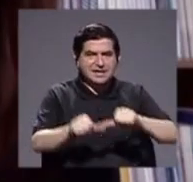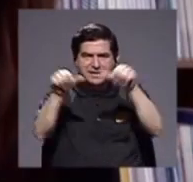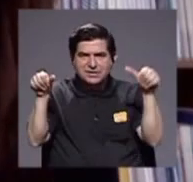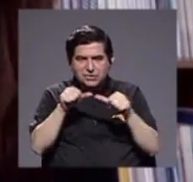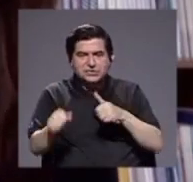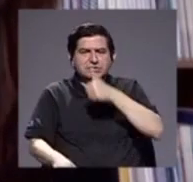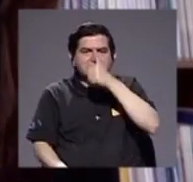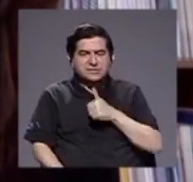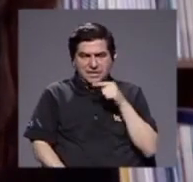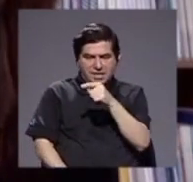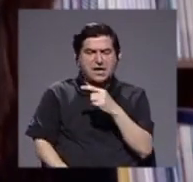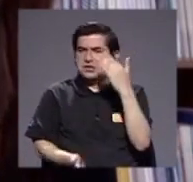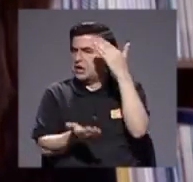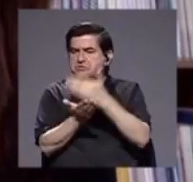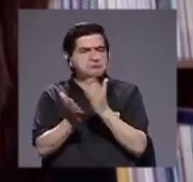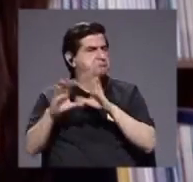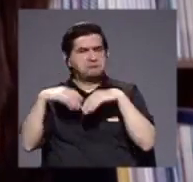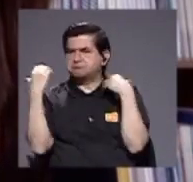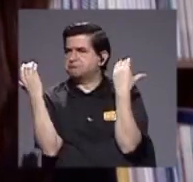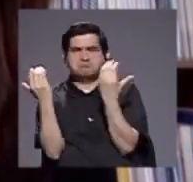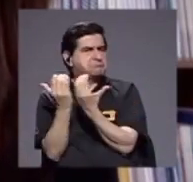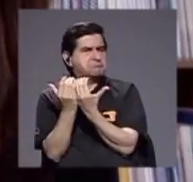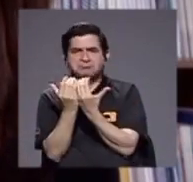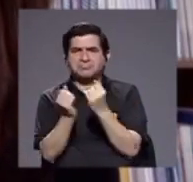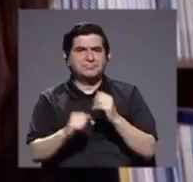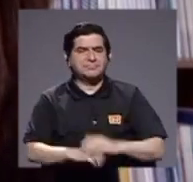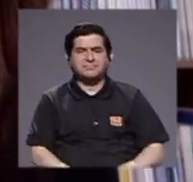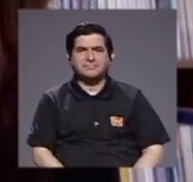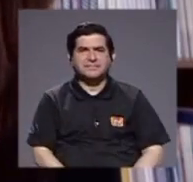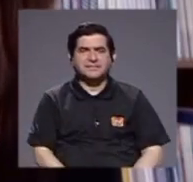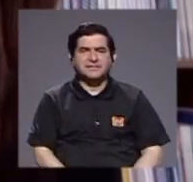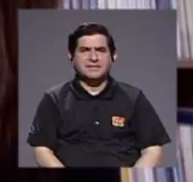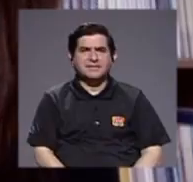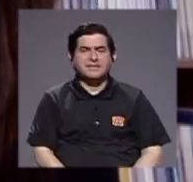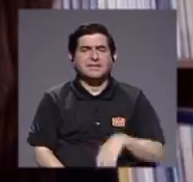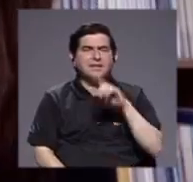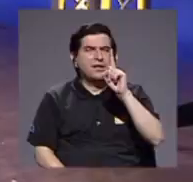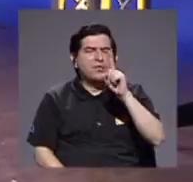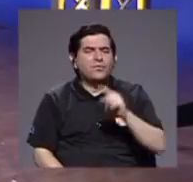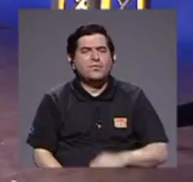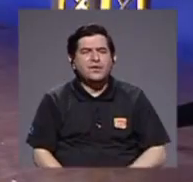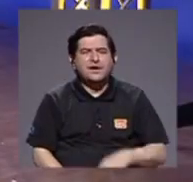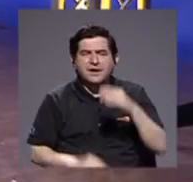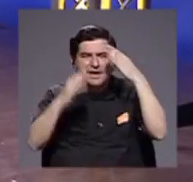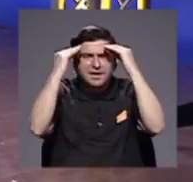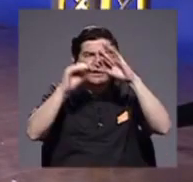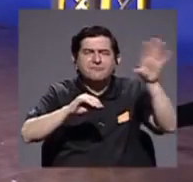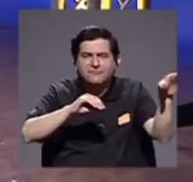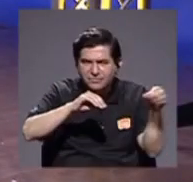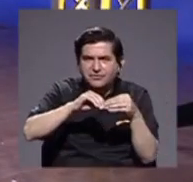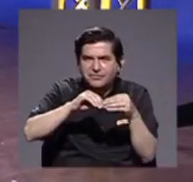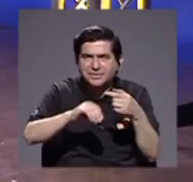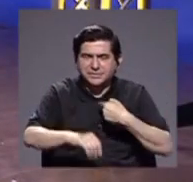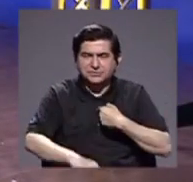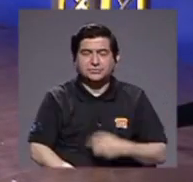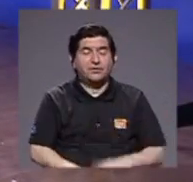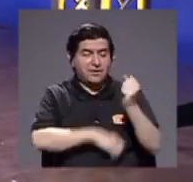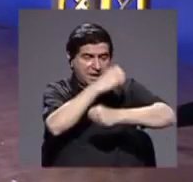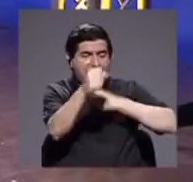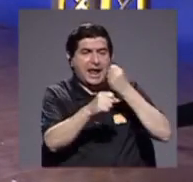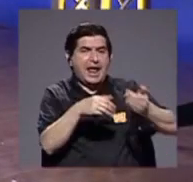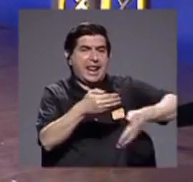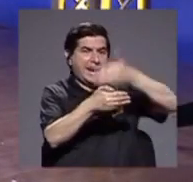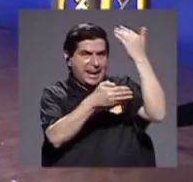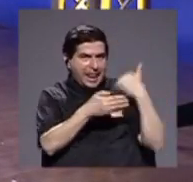no han detenido sus clases ¿verdad? Perdón y una nota de pie de página Isabel y el año pasado